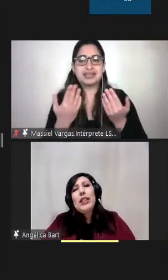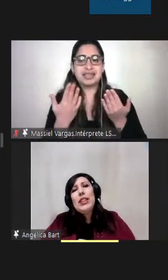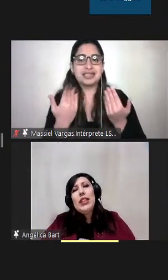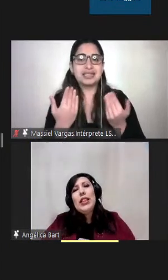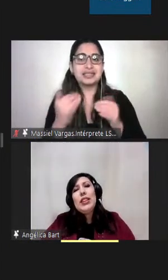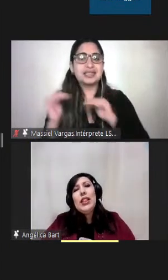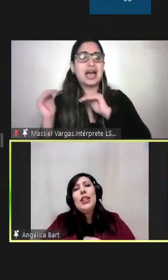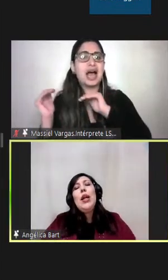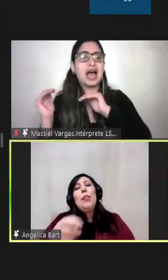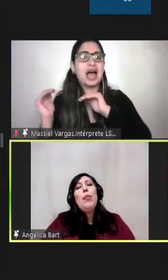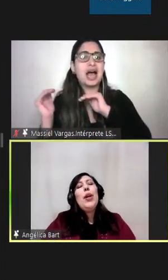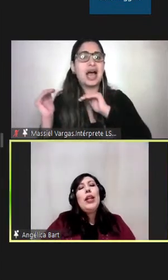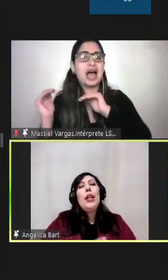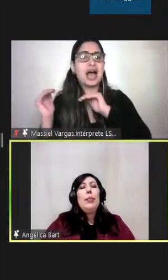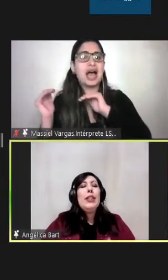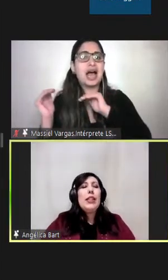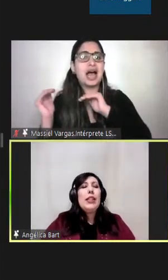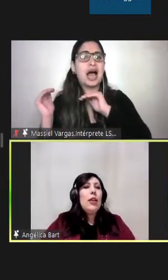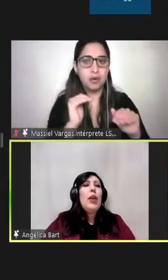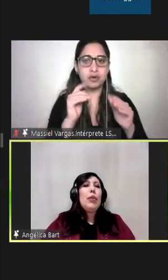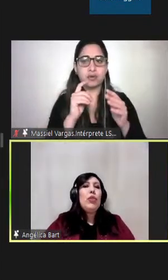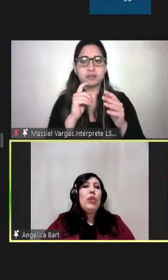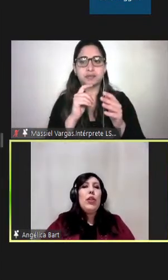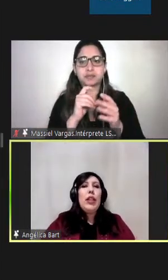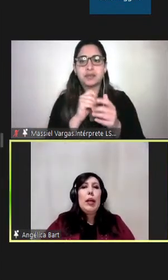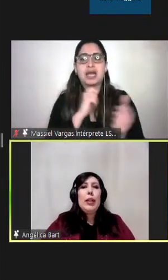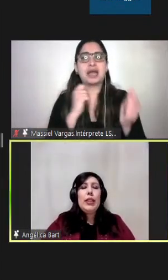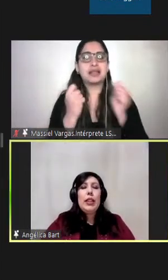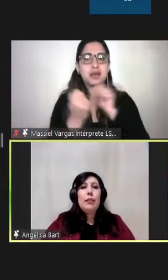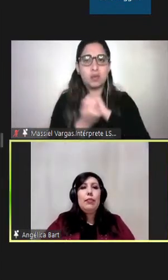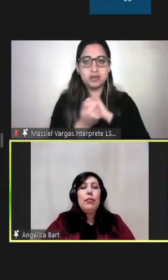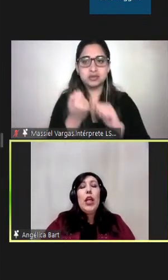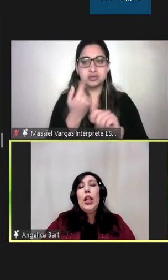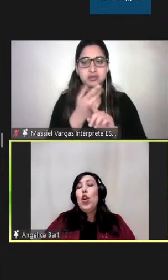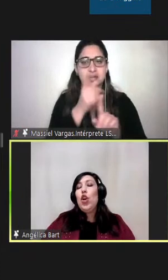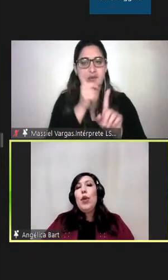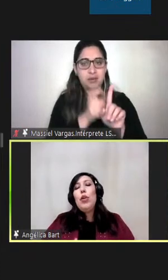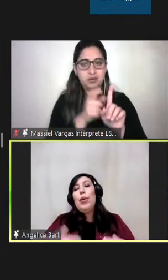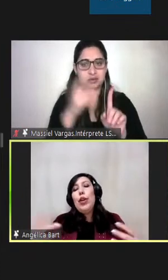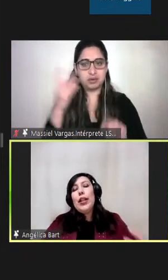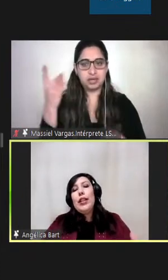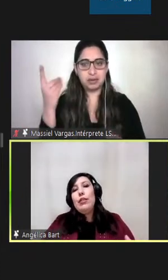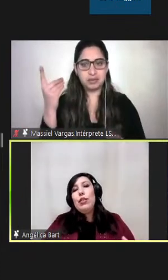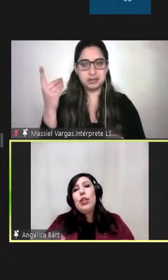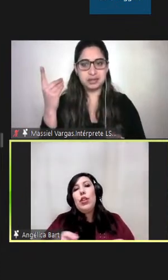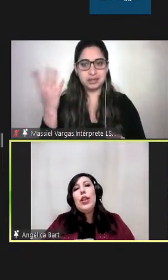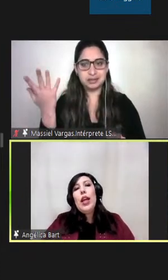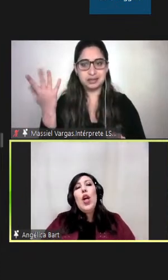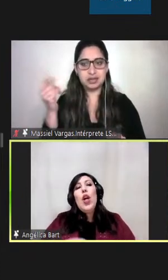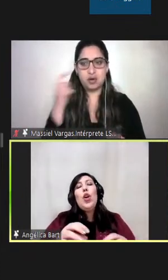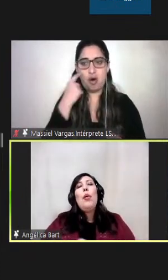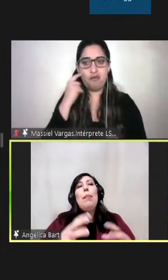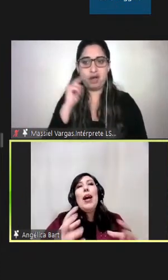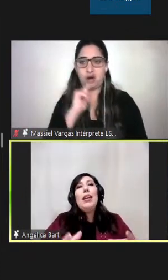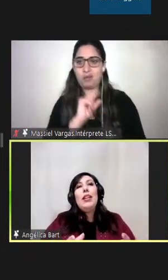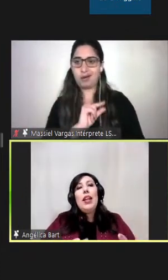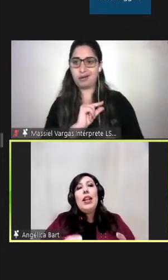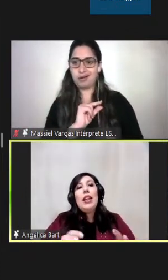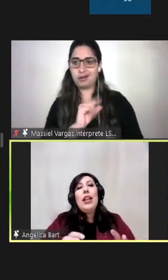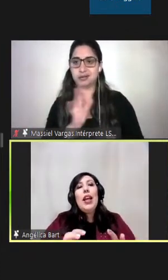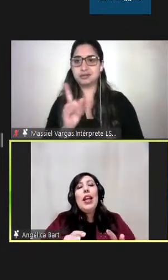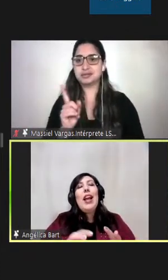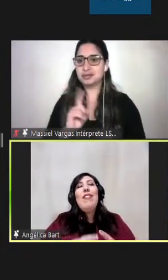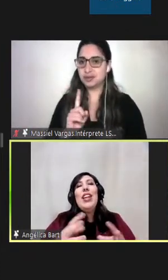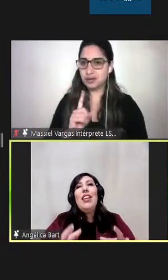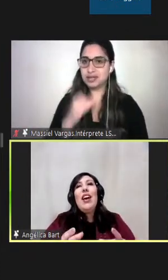apoyos o asistencias podemos estar en presencia de una persona con discapacidad y no como algo peyorativo sino que como parte